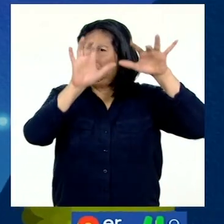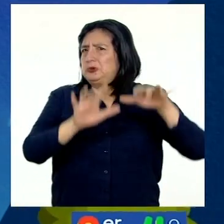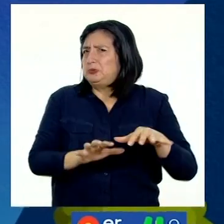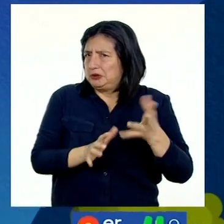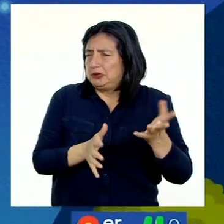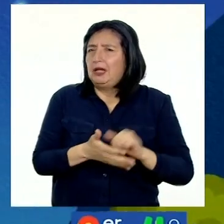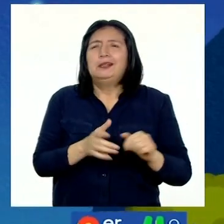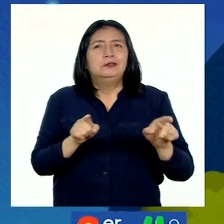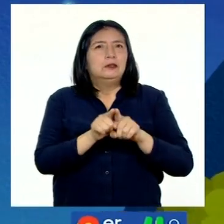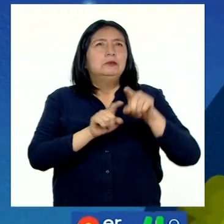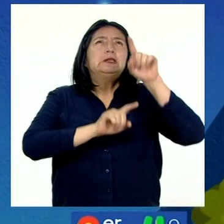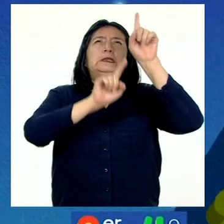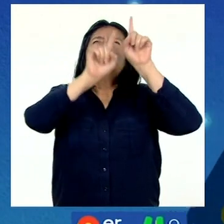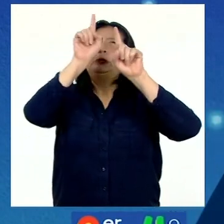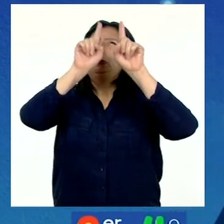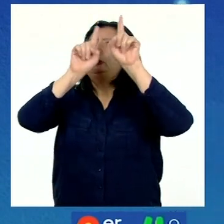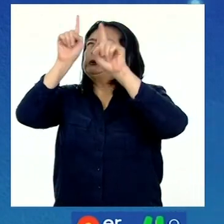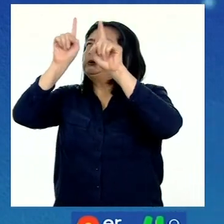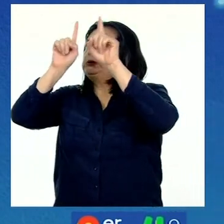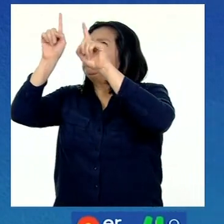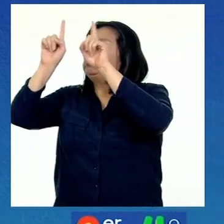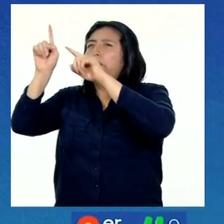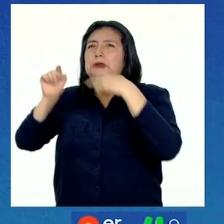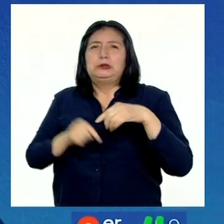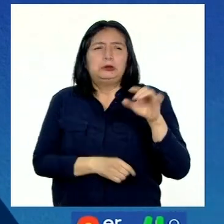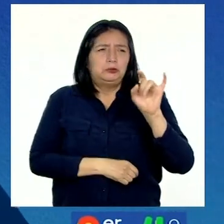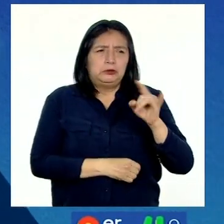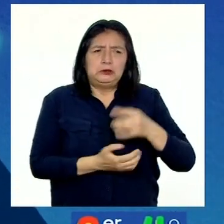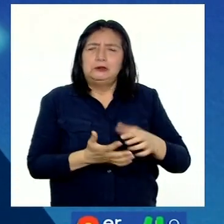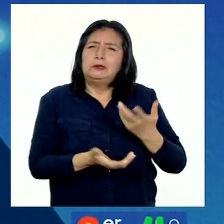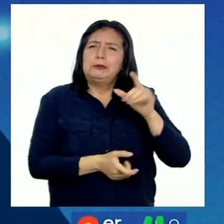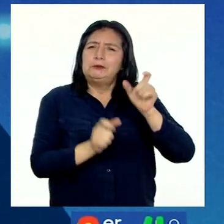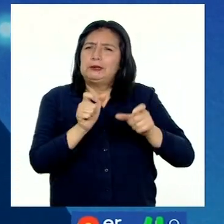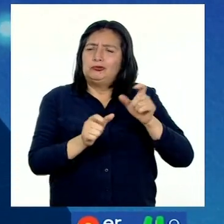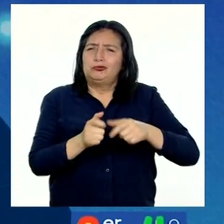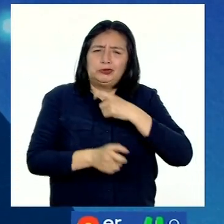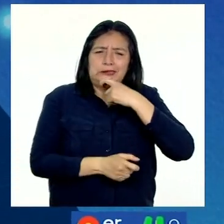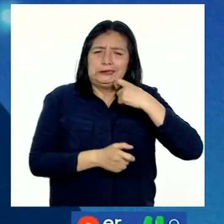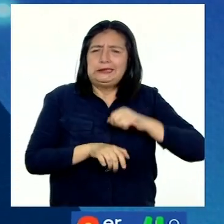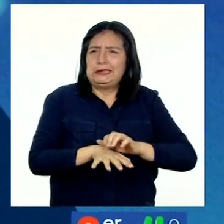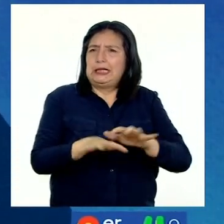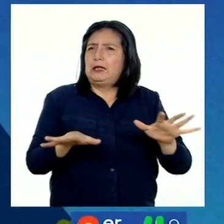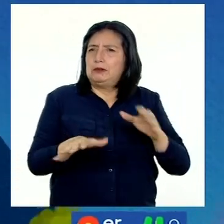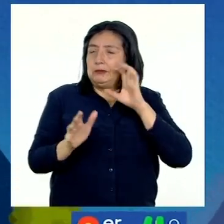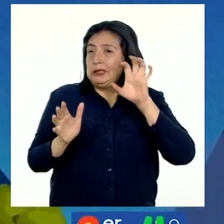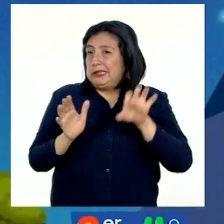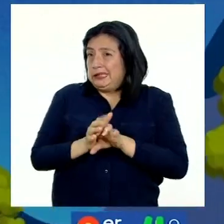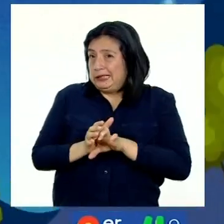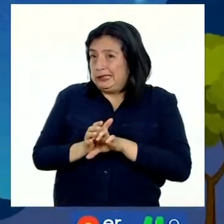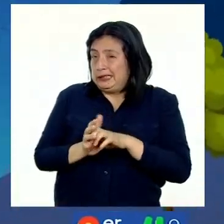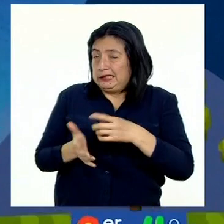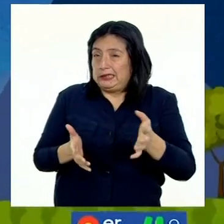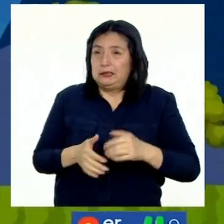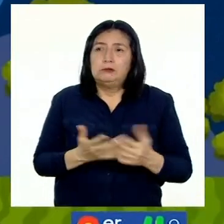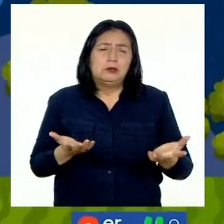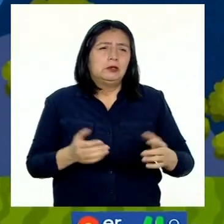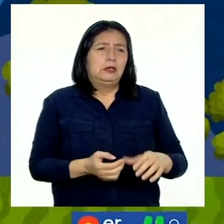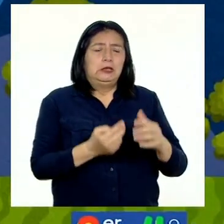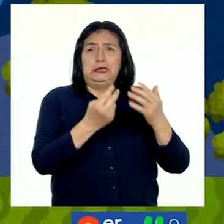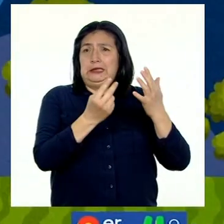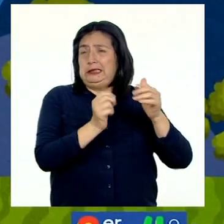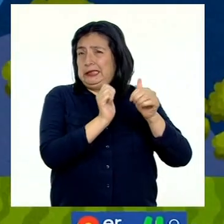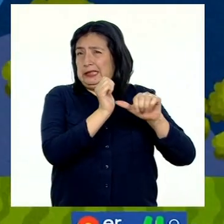También las estrellas son muy utilizadas en el campo. Por ejemplo, las playades o las siete